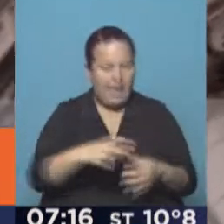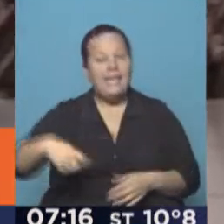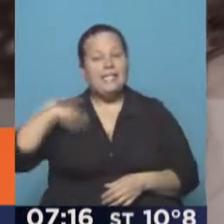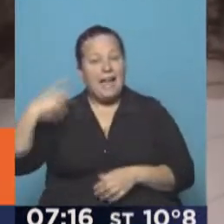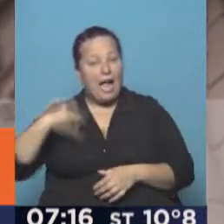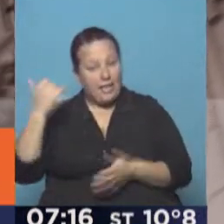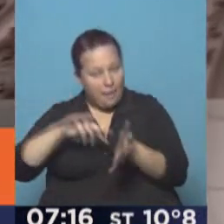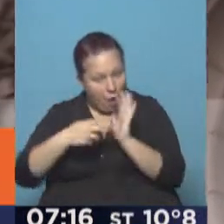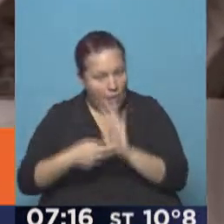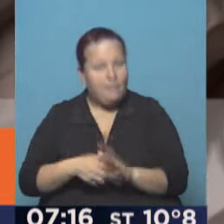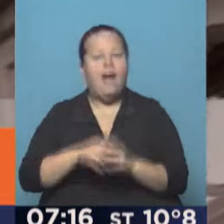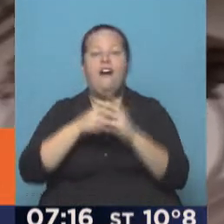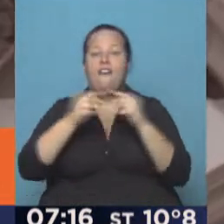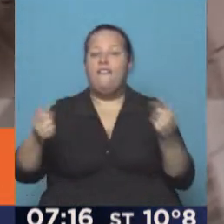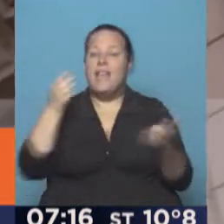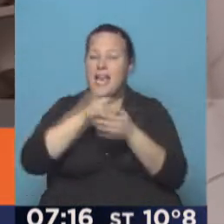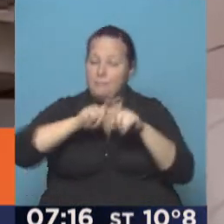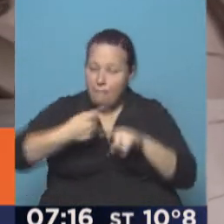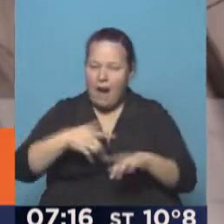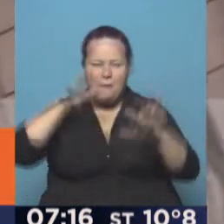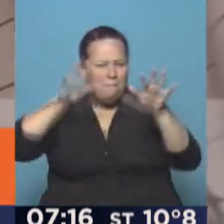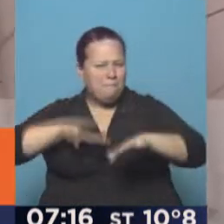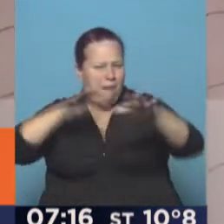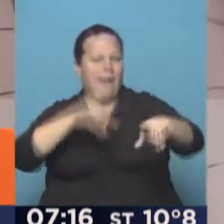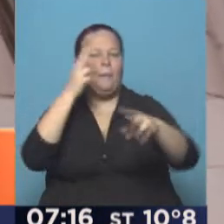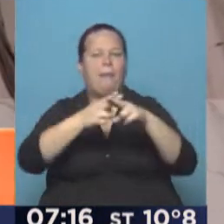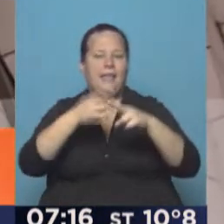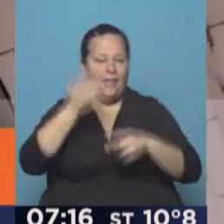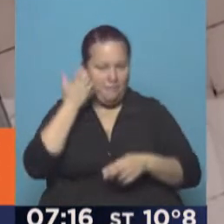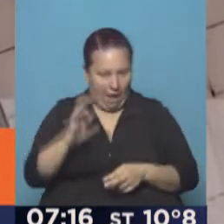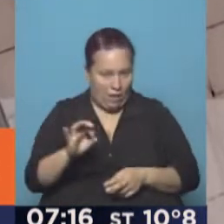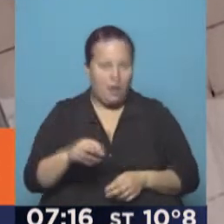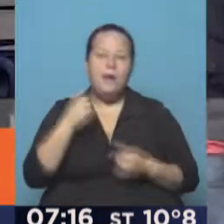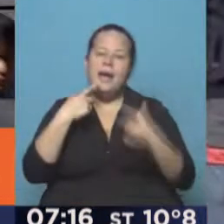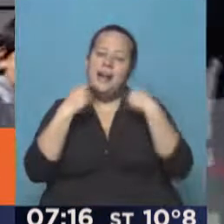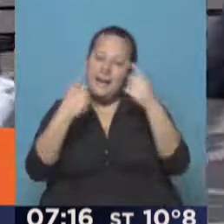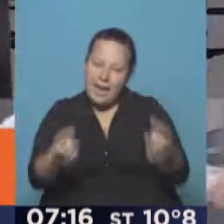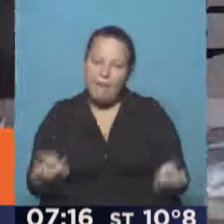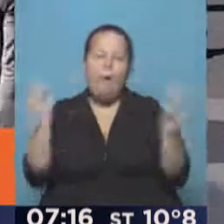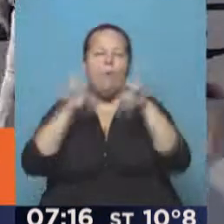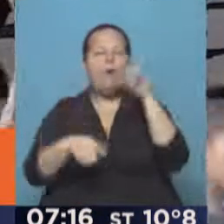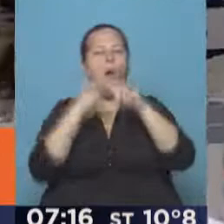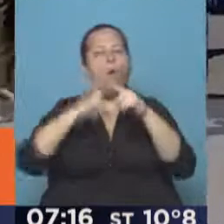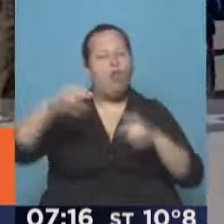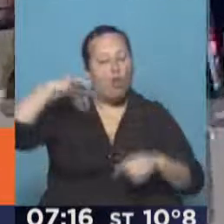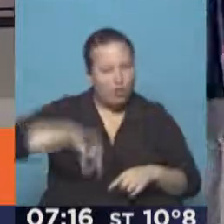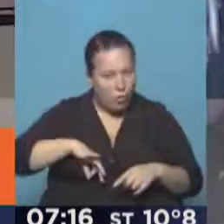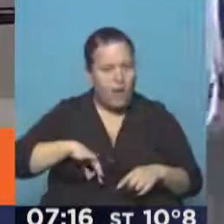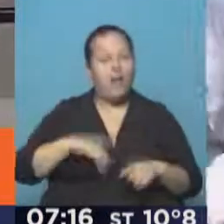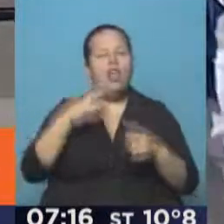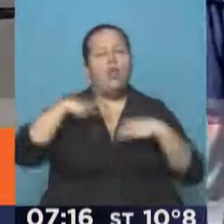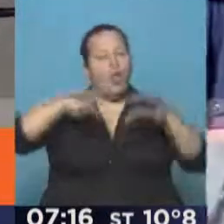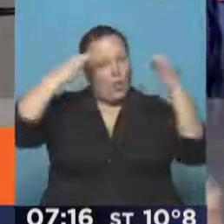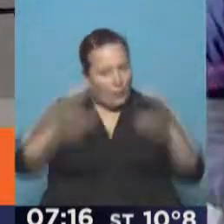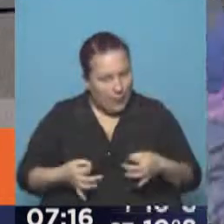conflicto finalizarán la jornada de lucha con una gran movilización a Plaza de Mayo para exigir la reapertura de las paritarias, salarios